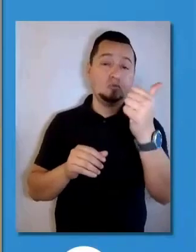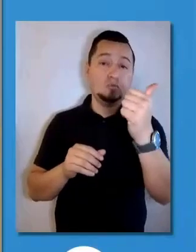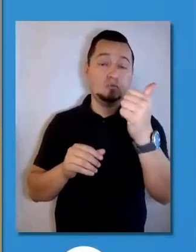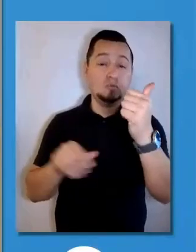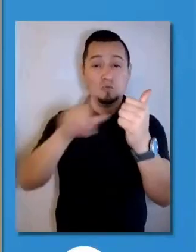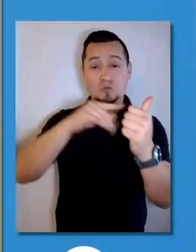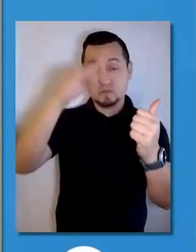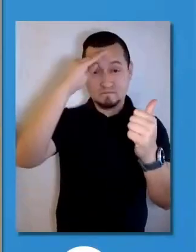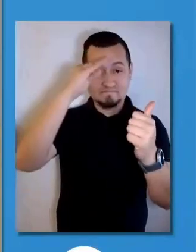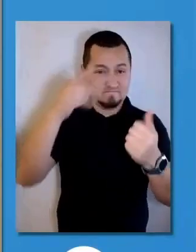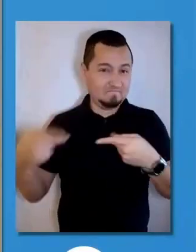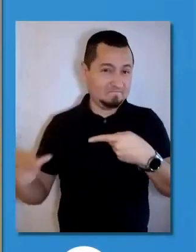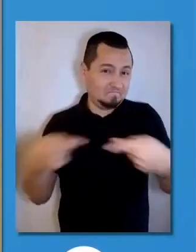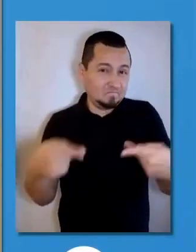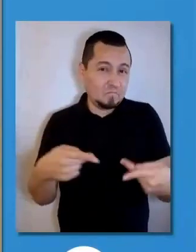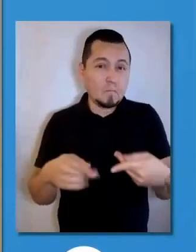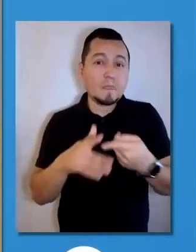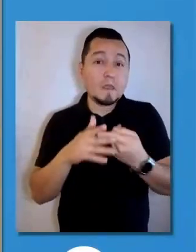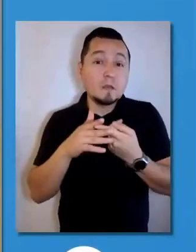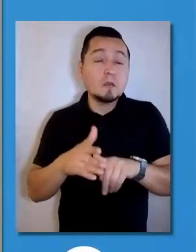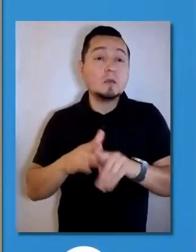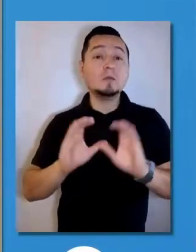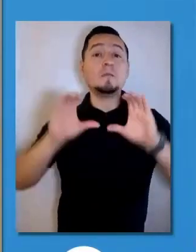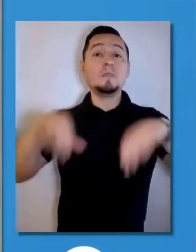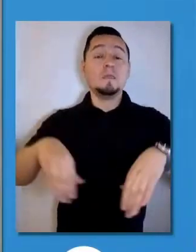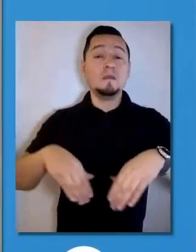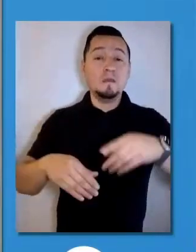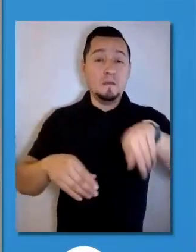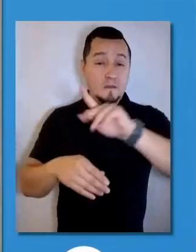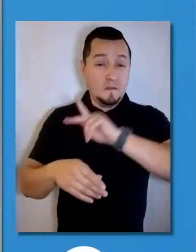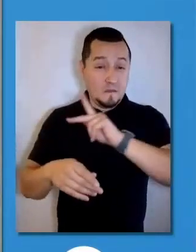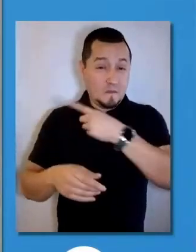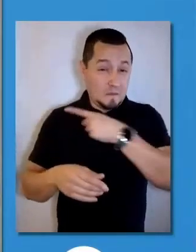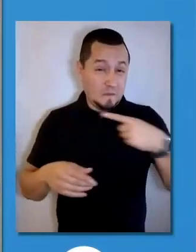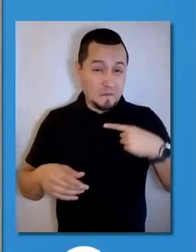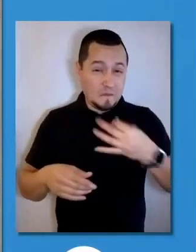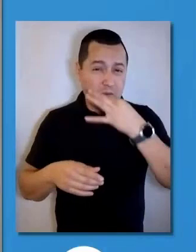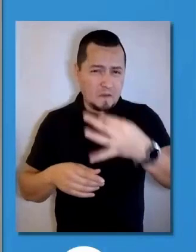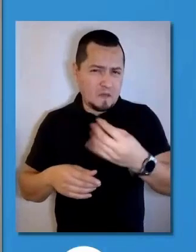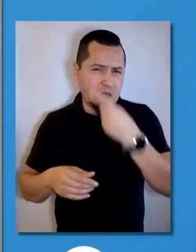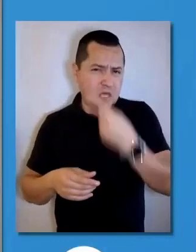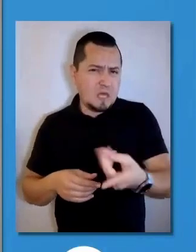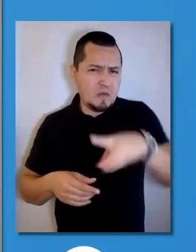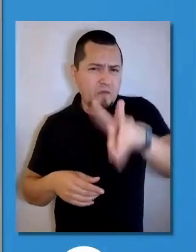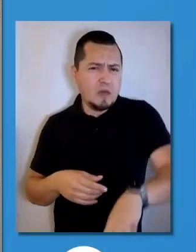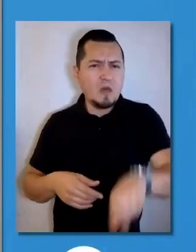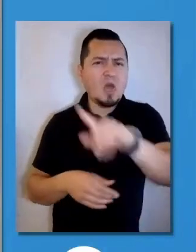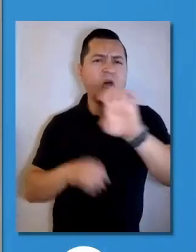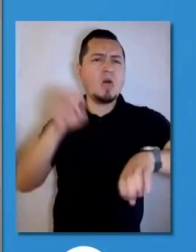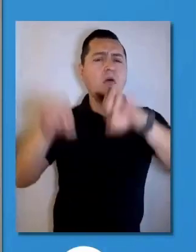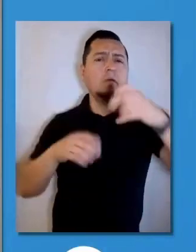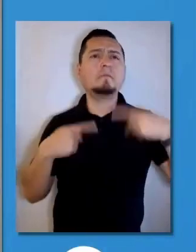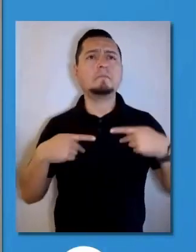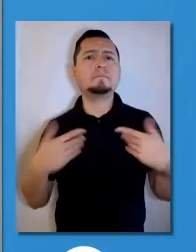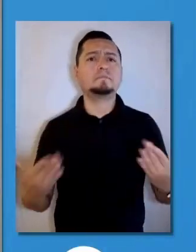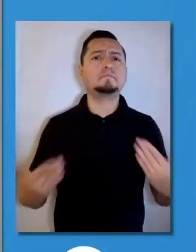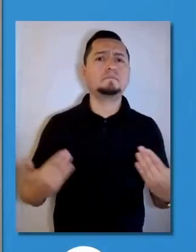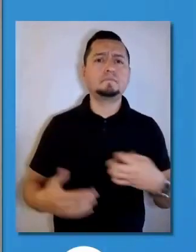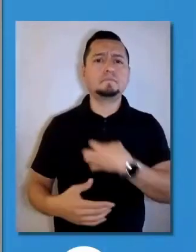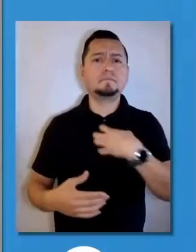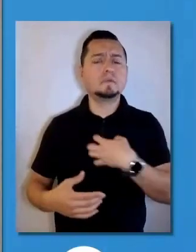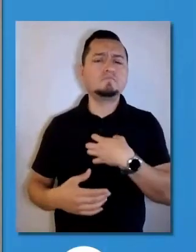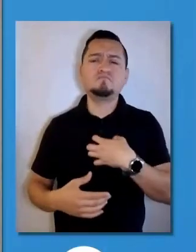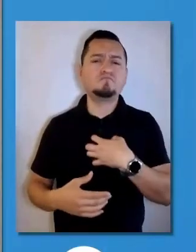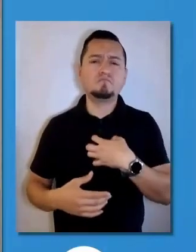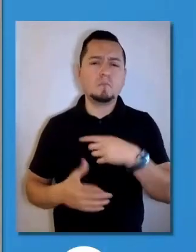Nos vamos a preparar para ello. Va a ser también un enorme reto, pero es mejor darle certeza a la gente de dónde estamos en este momento, qué se puede